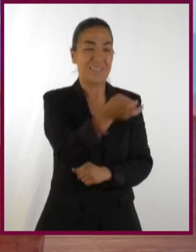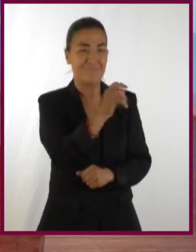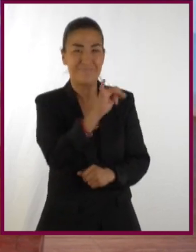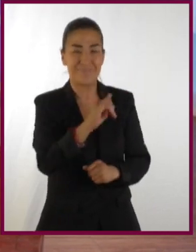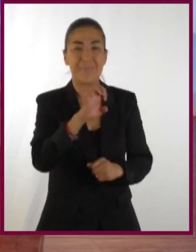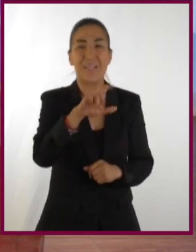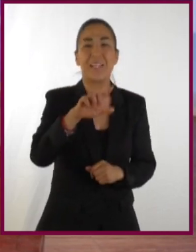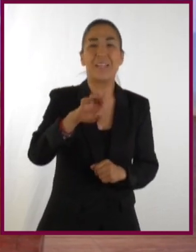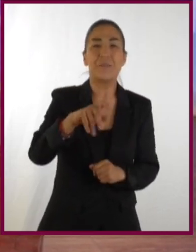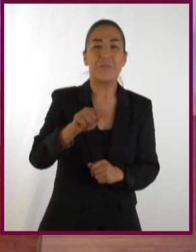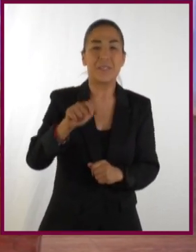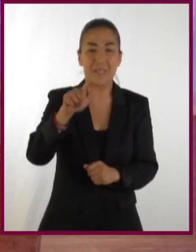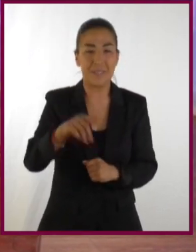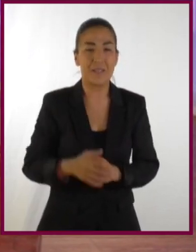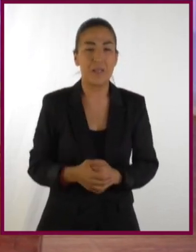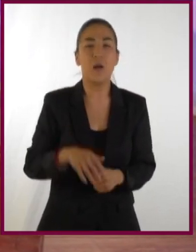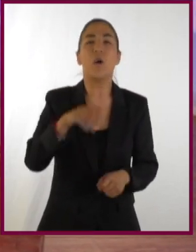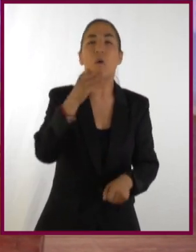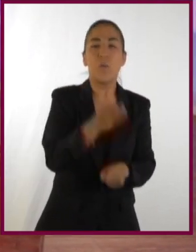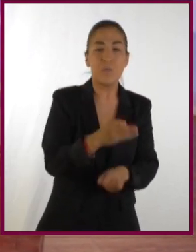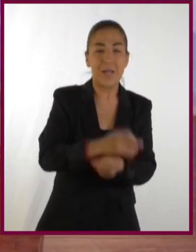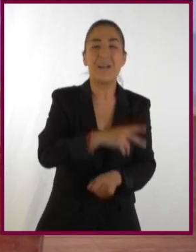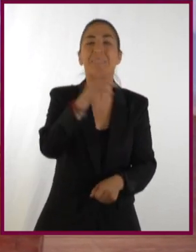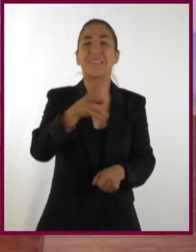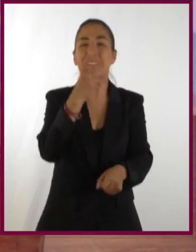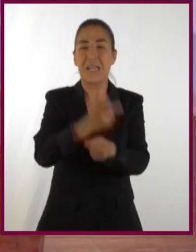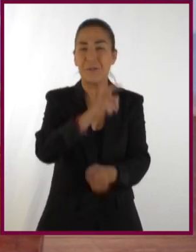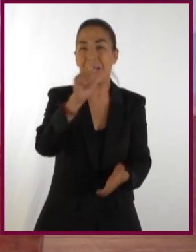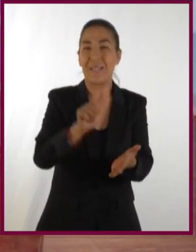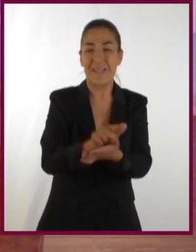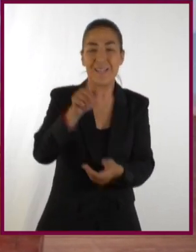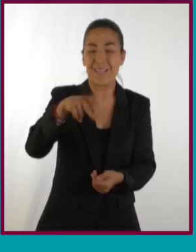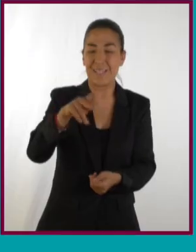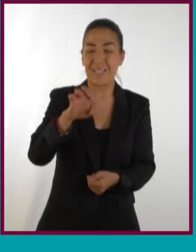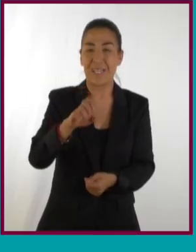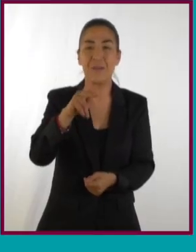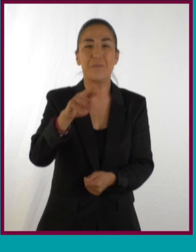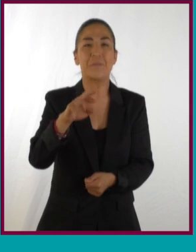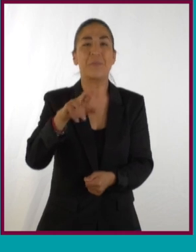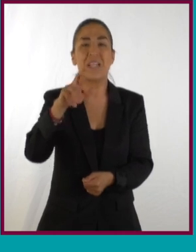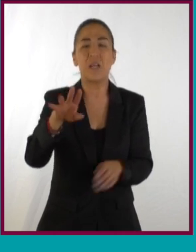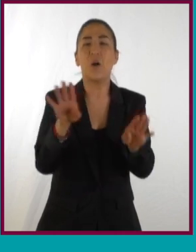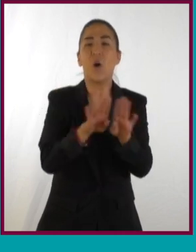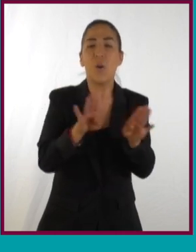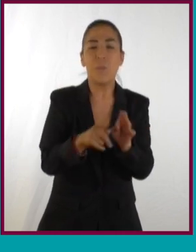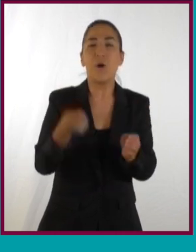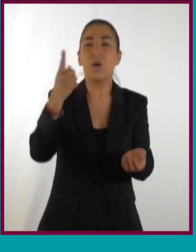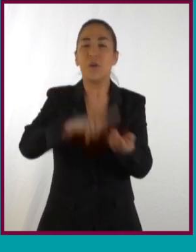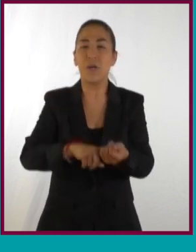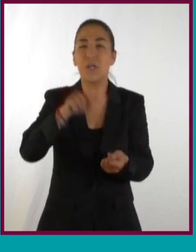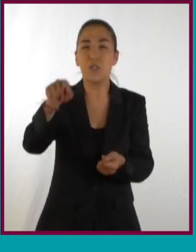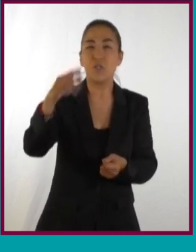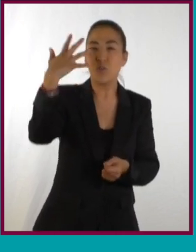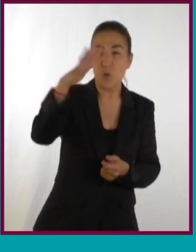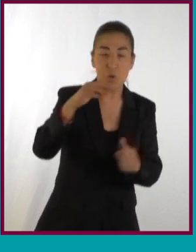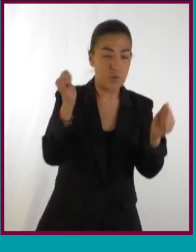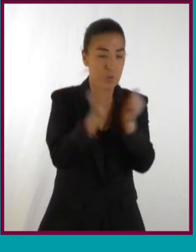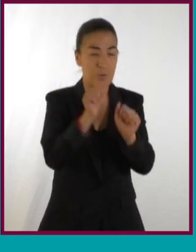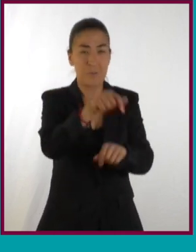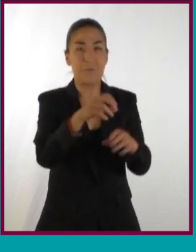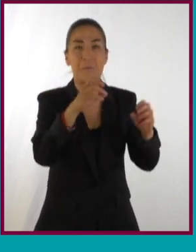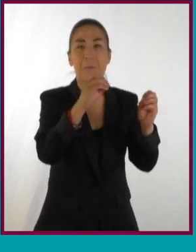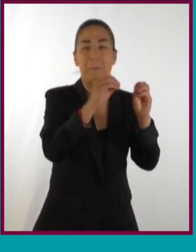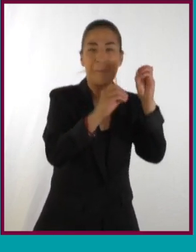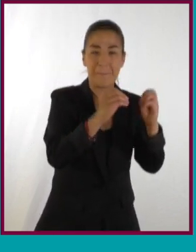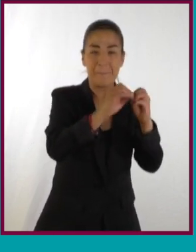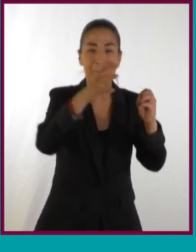la velocidad. Ajá. Elemental. Y con este experimento damos entrada a la segunda ley de Kepler. La línea que conecta al Sol con